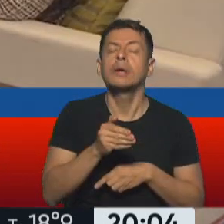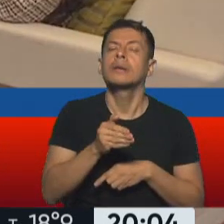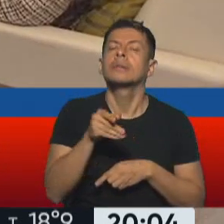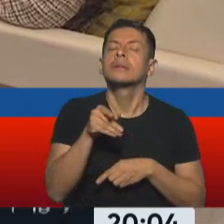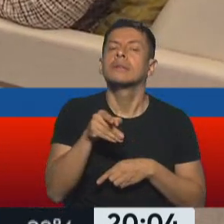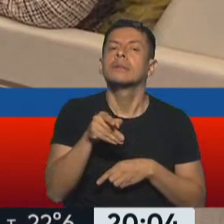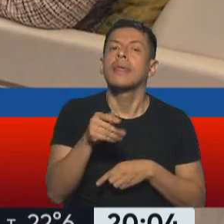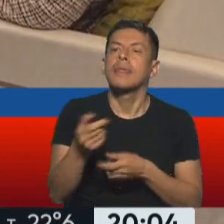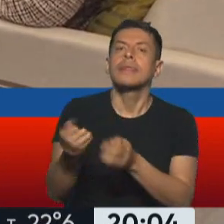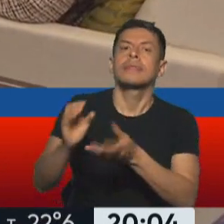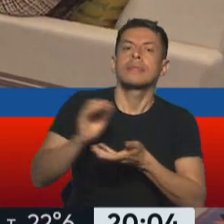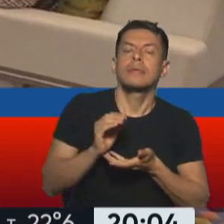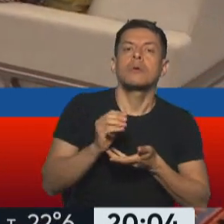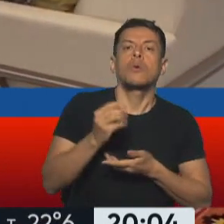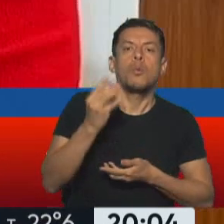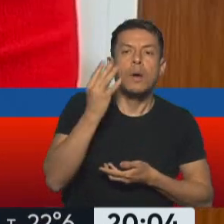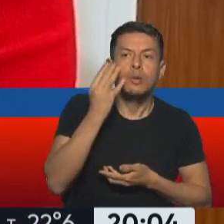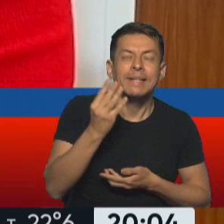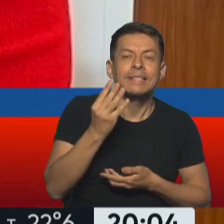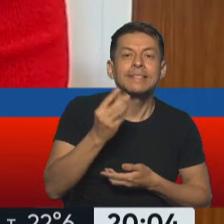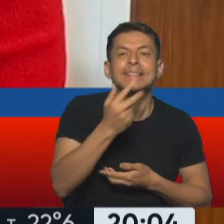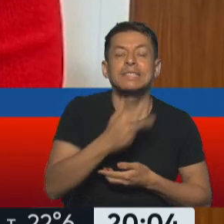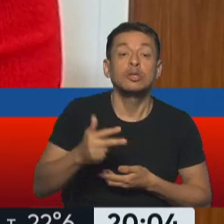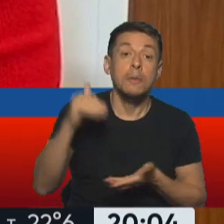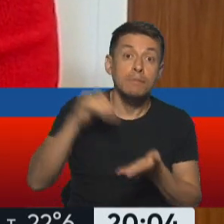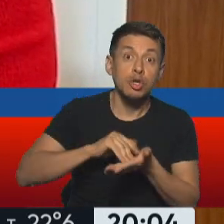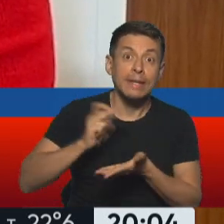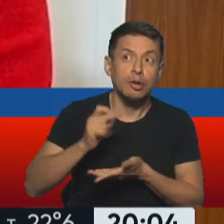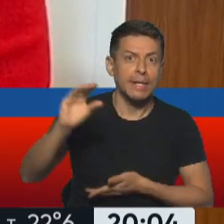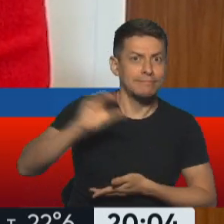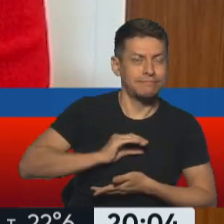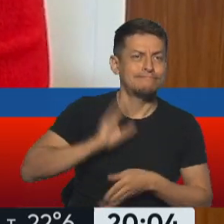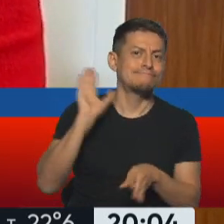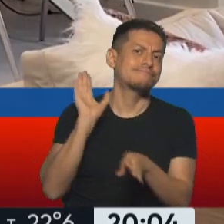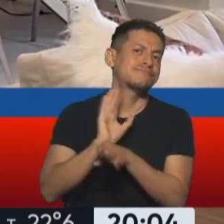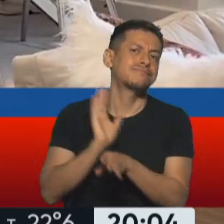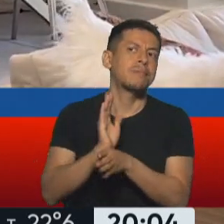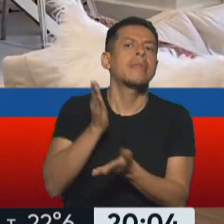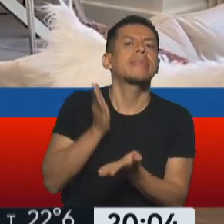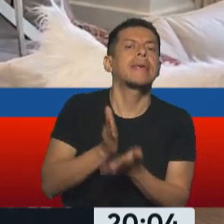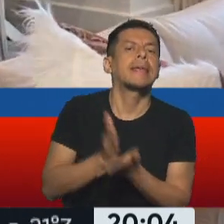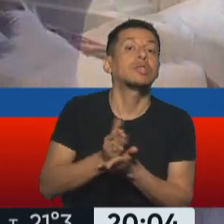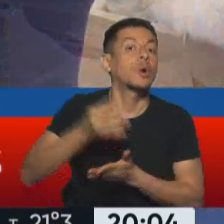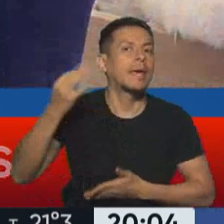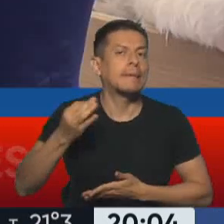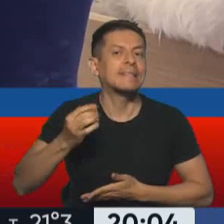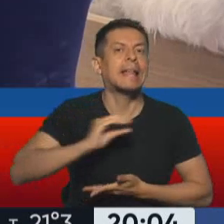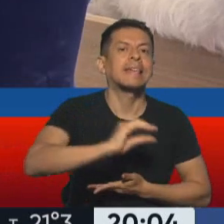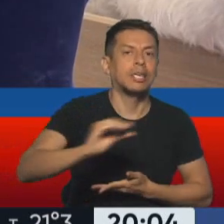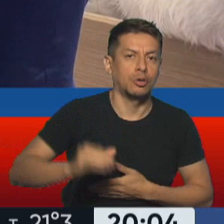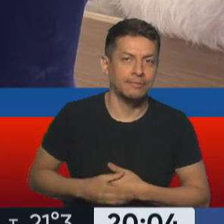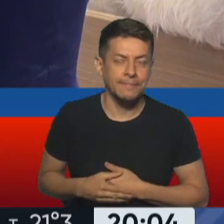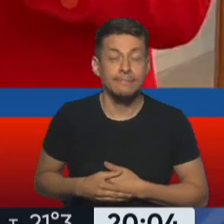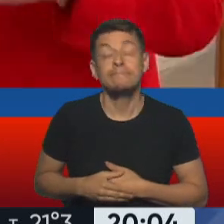entregar 4.300 millones de dólares justamente en concepto de derechos especiales de giro.